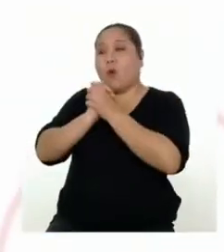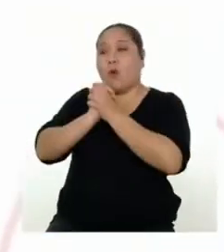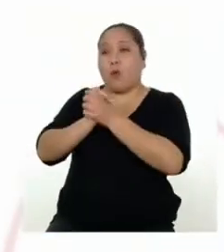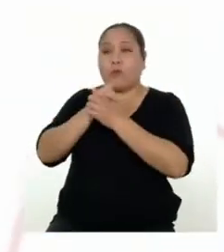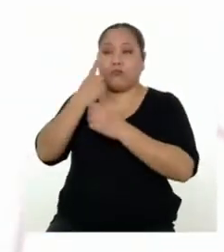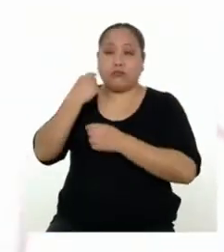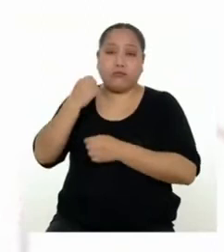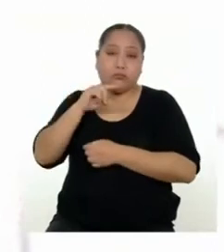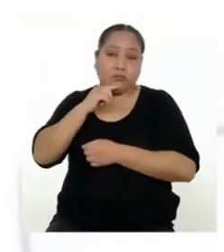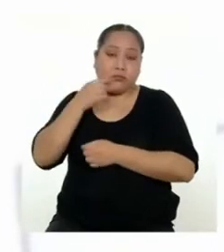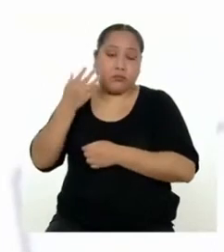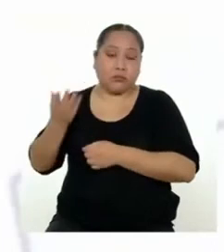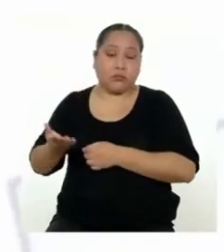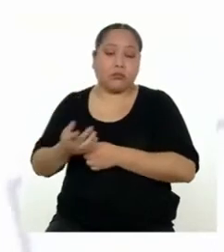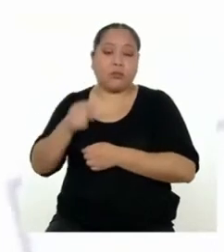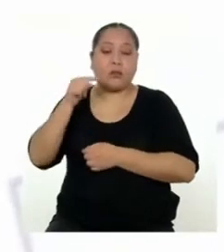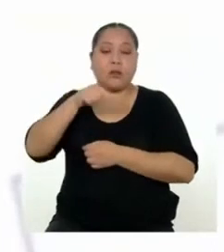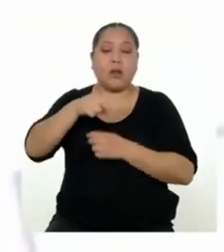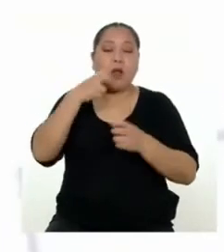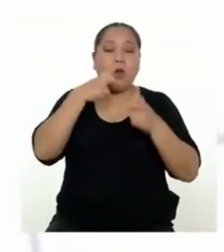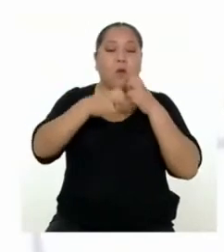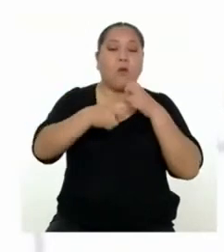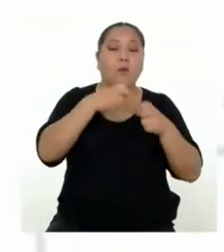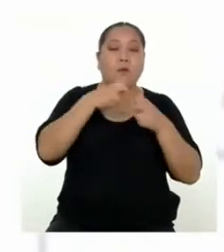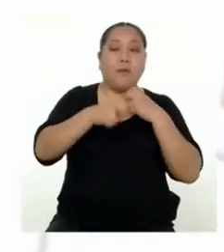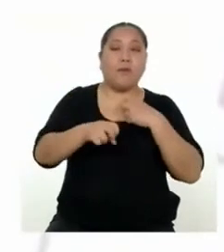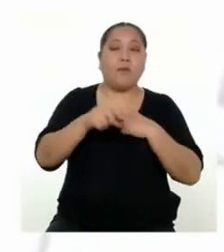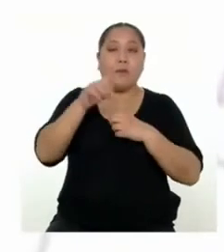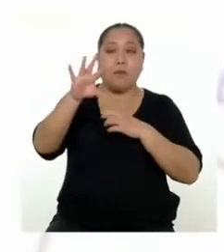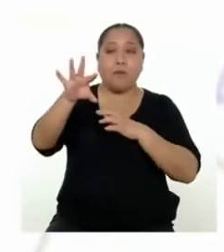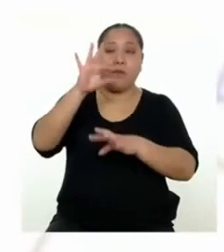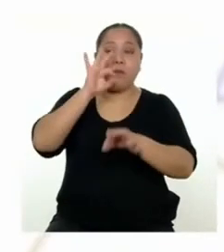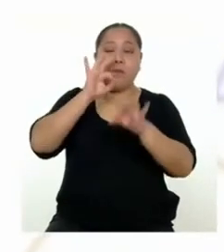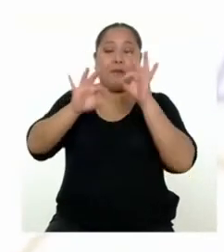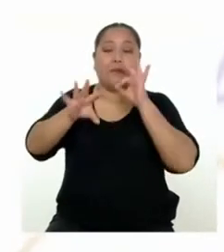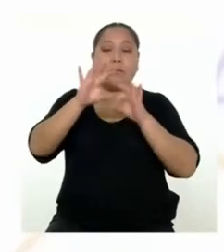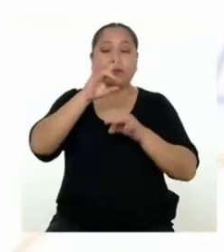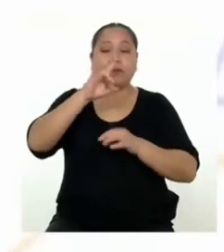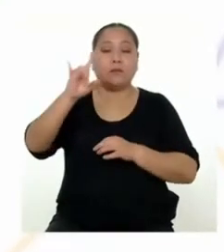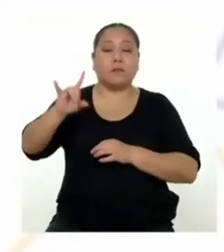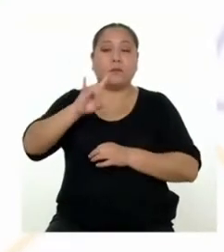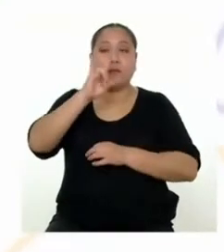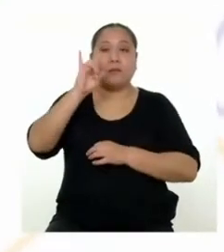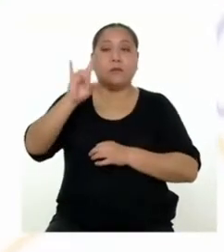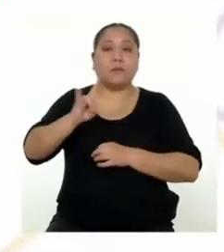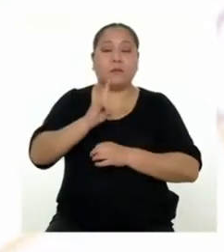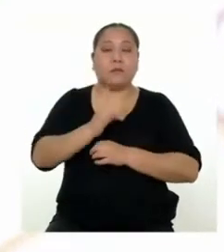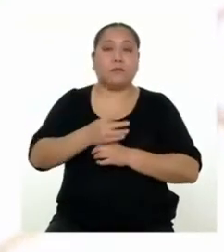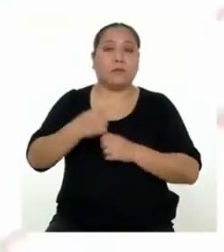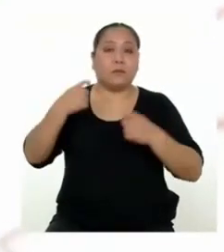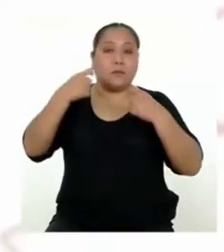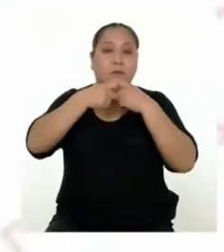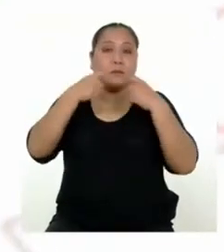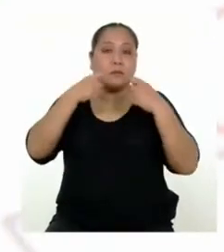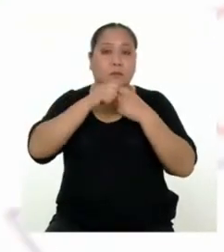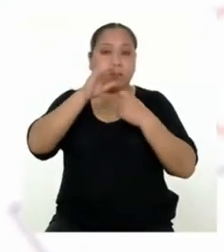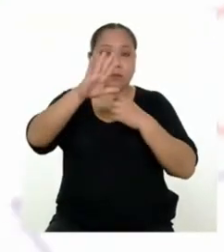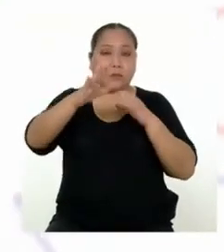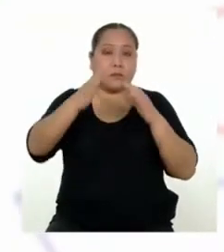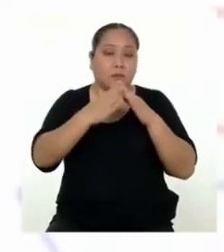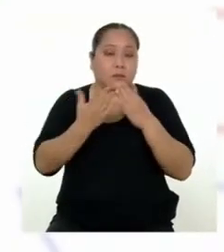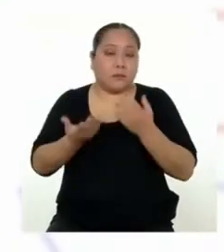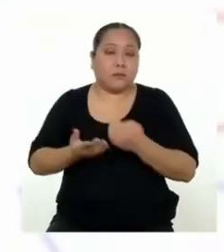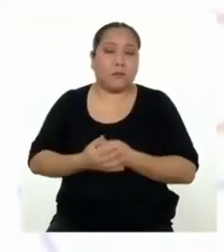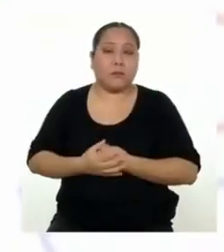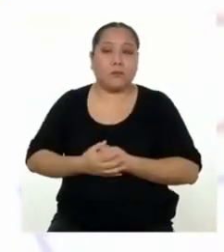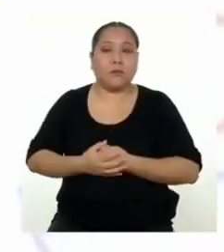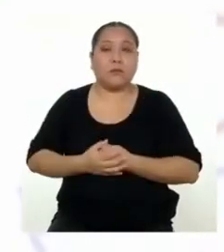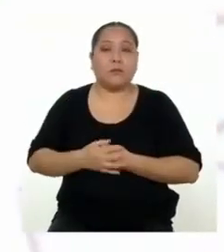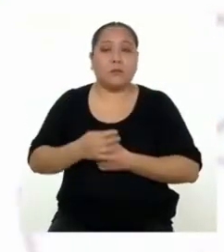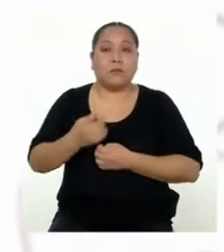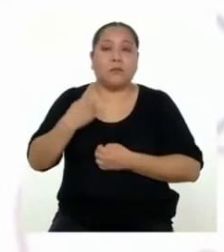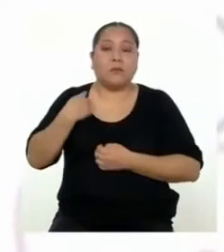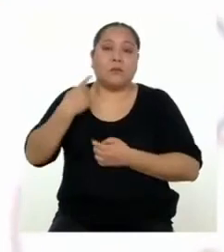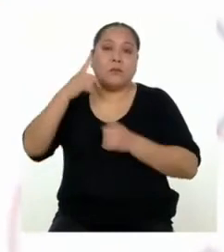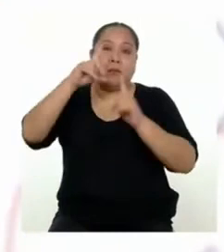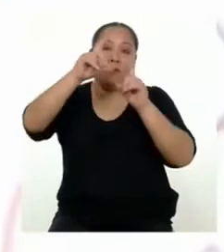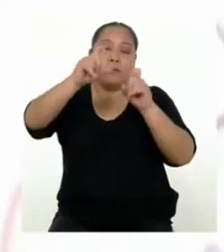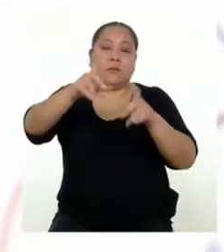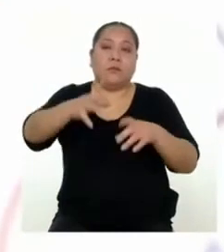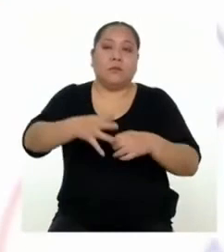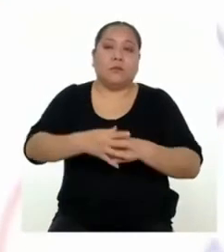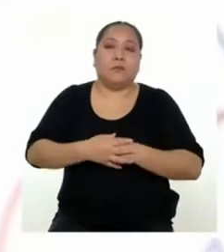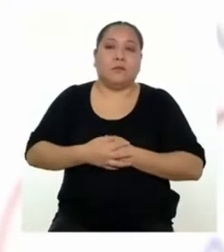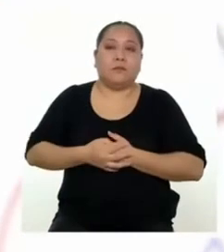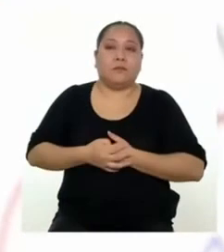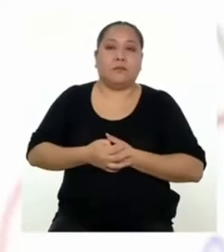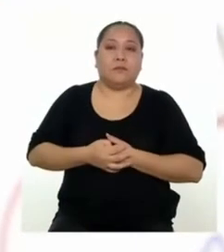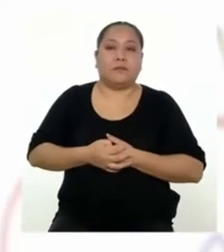amiga o amigo acerca de los problemas que han identificado en el consumo de la energía eléctrica de sus hogares. Tenían que preguntarles,